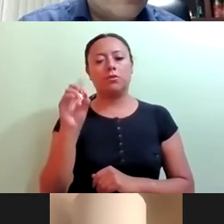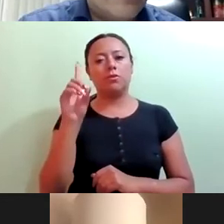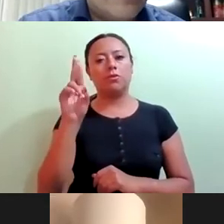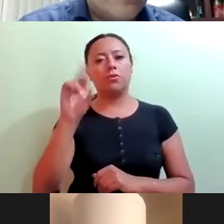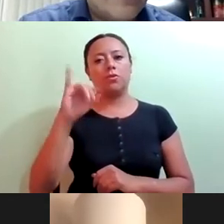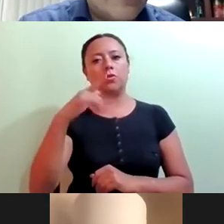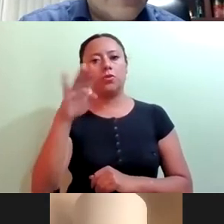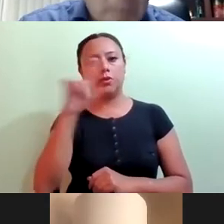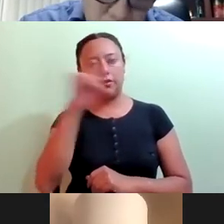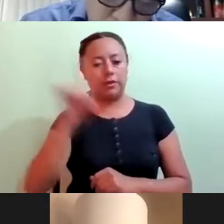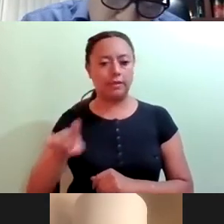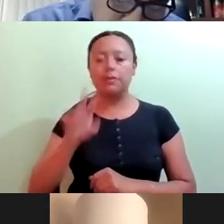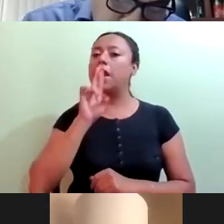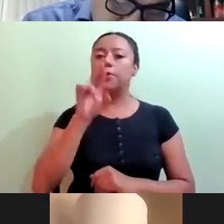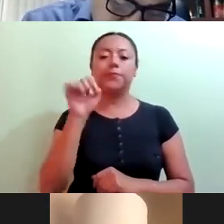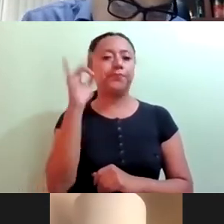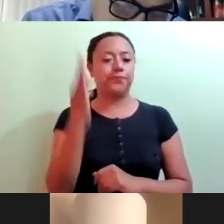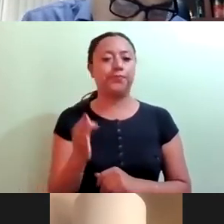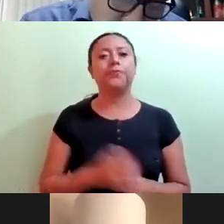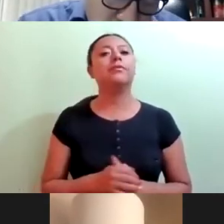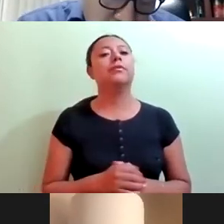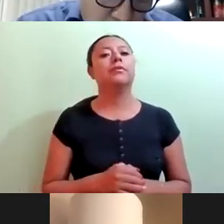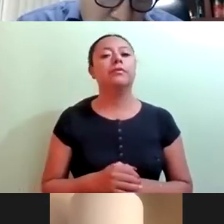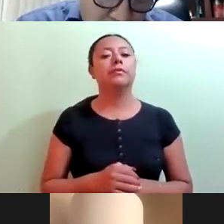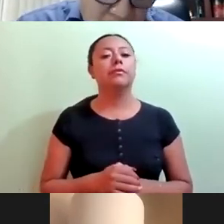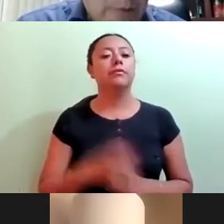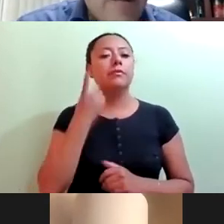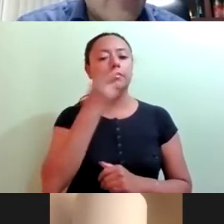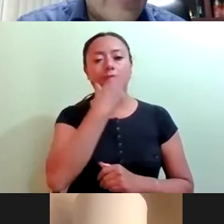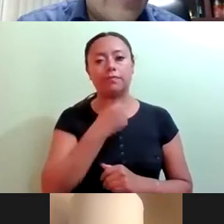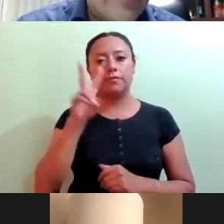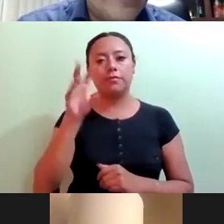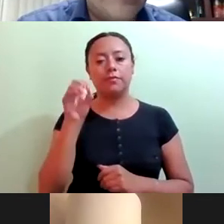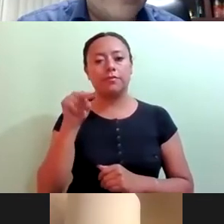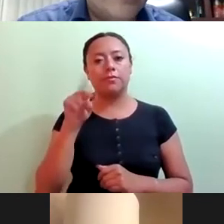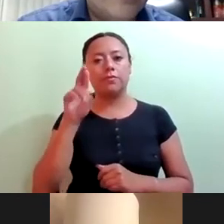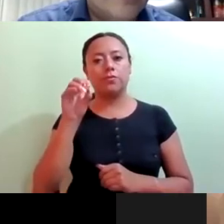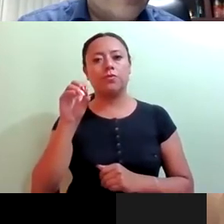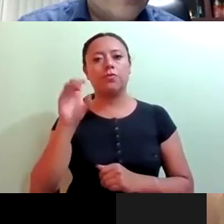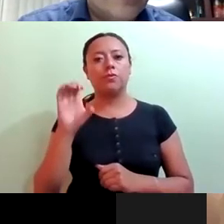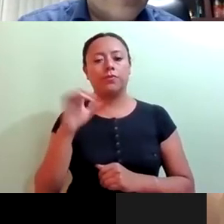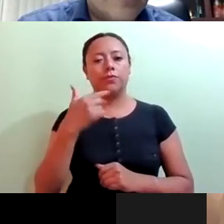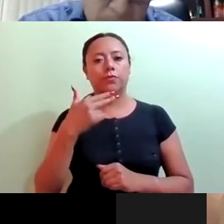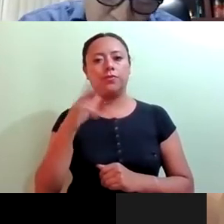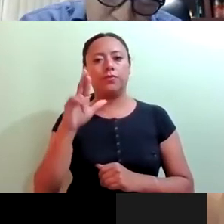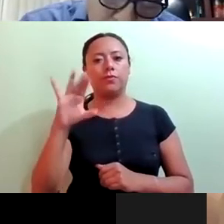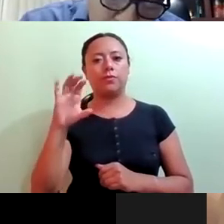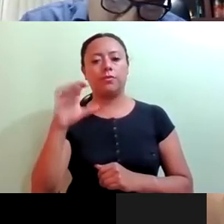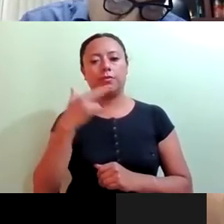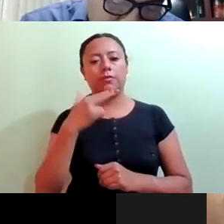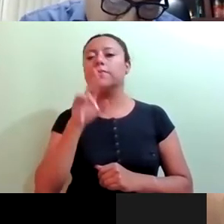José Luis Rodríguez Díaz de León, a favor. Diputado Cristian Damián Morrué de la Isla. Cristian Fonroé de la favor.